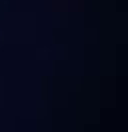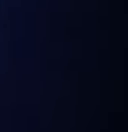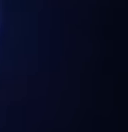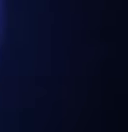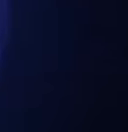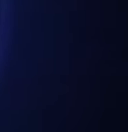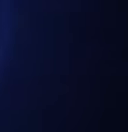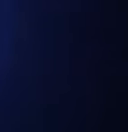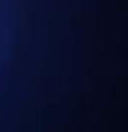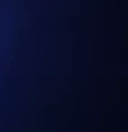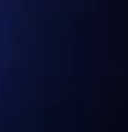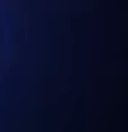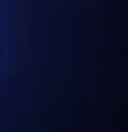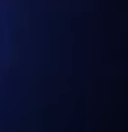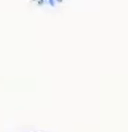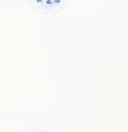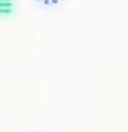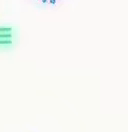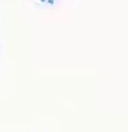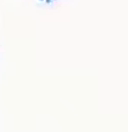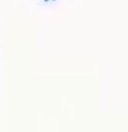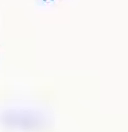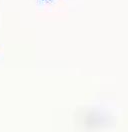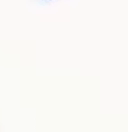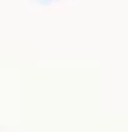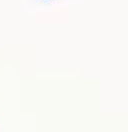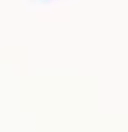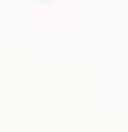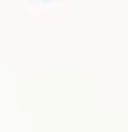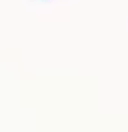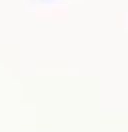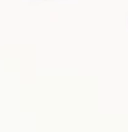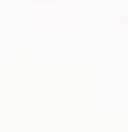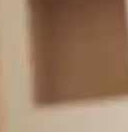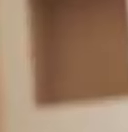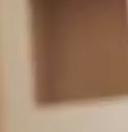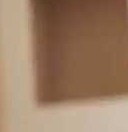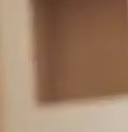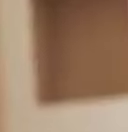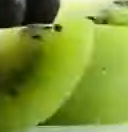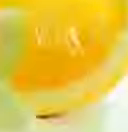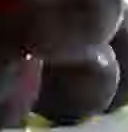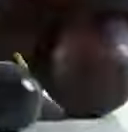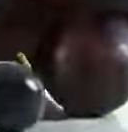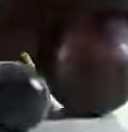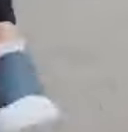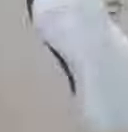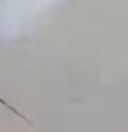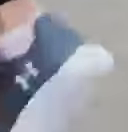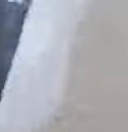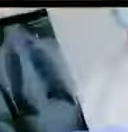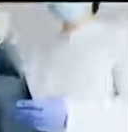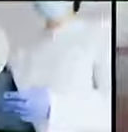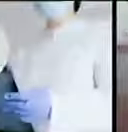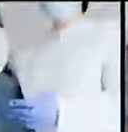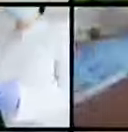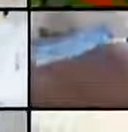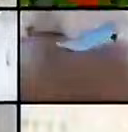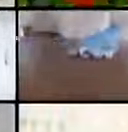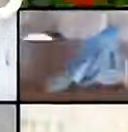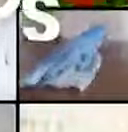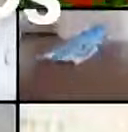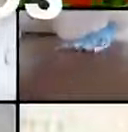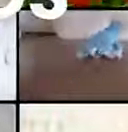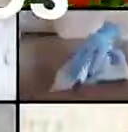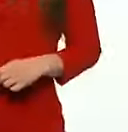El mundo ha cambiado. Y por ello nuestra actitud debe mejorar. Prevención, alimentación, deportes, de